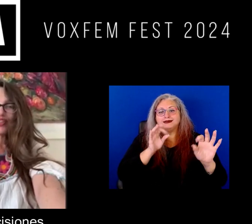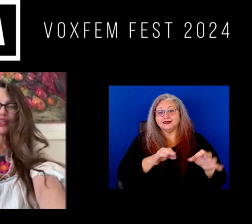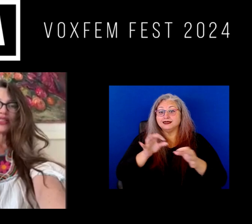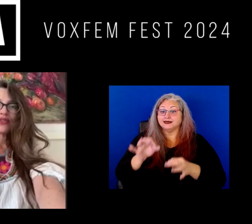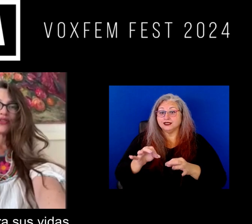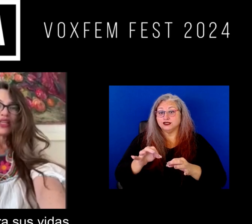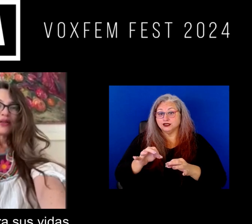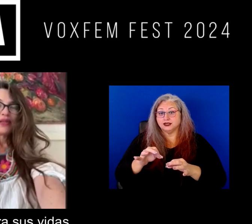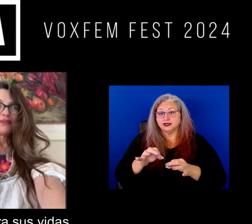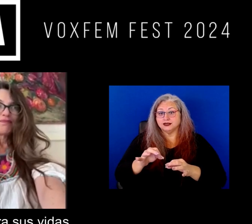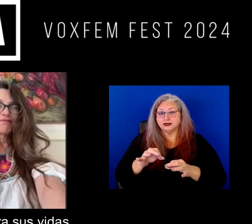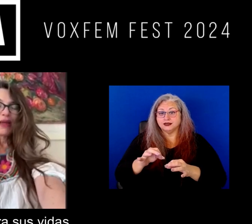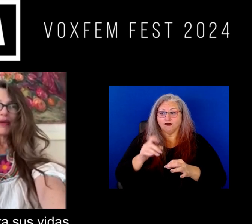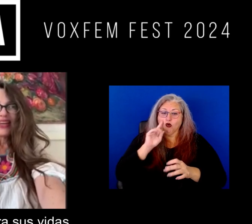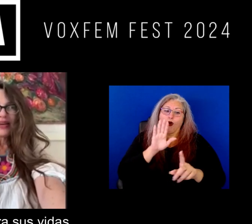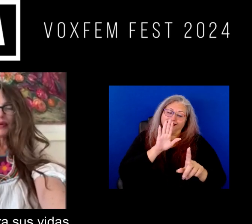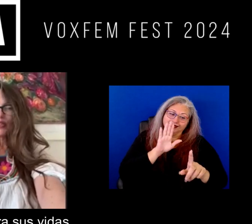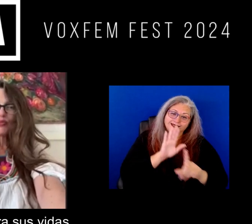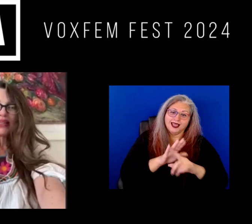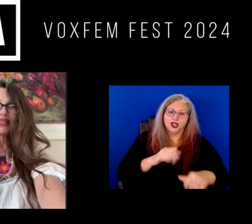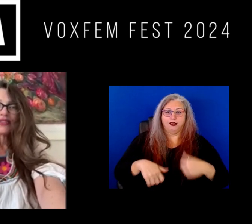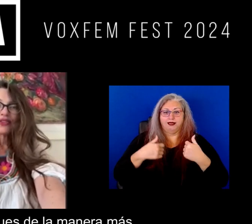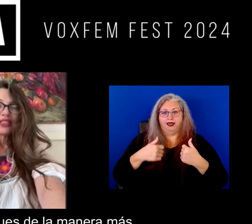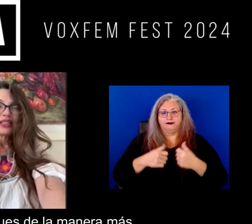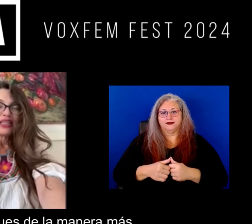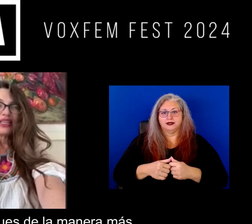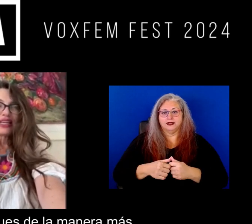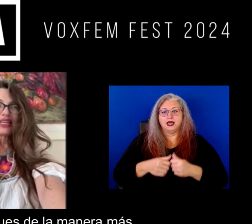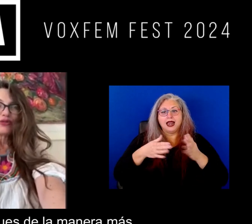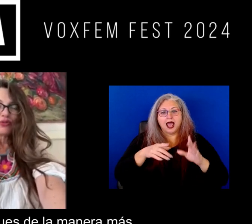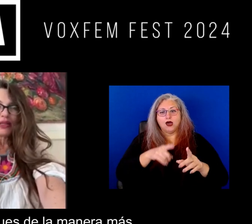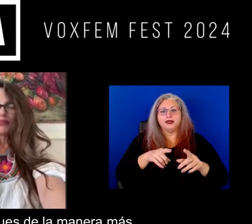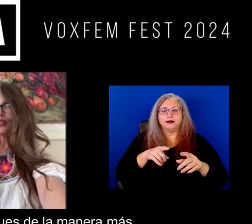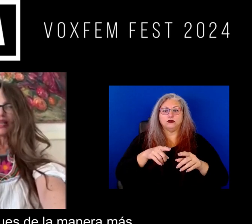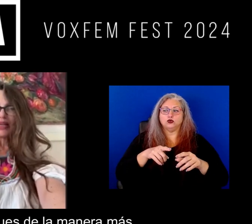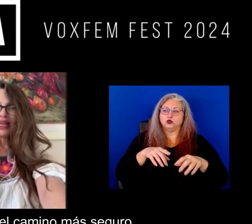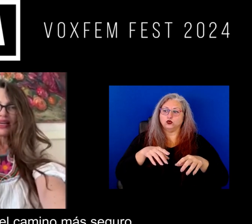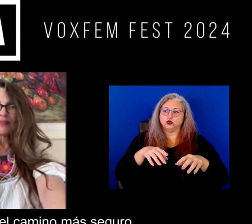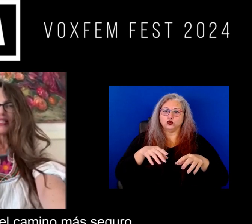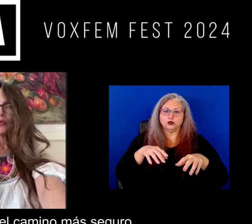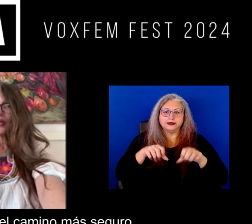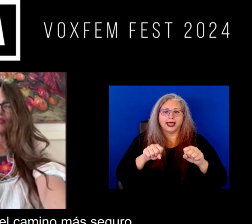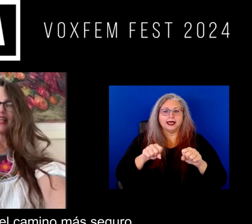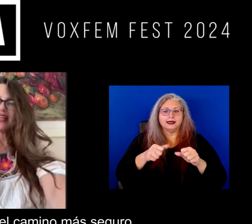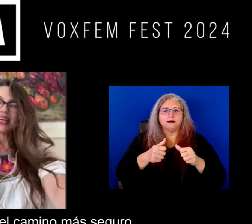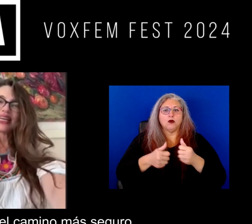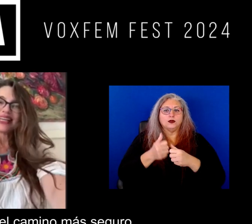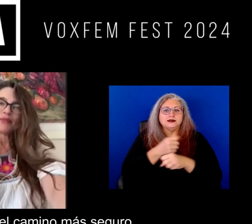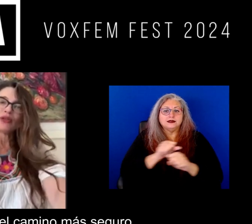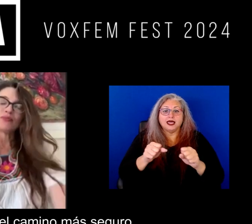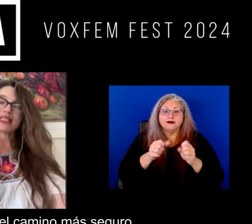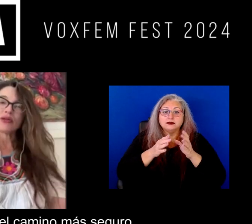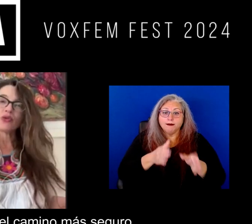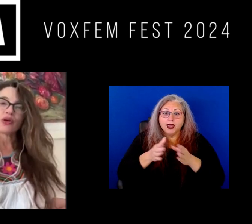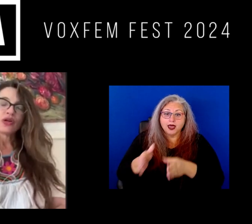decisiones ¿no? para para sus vidas ¿no? y que lo tomen pues de la manera más segura ¿no? que elijan el